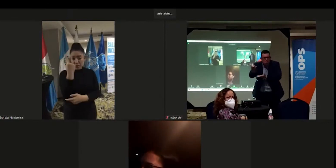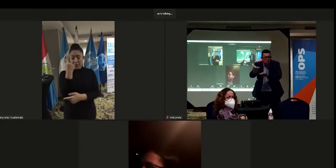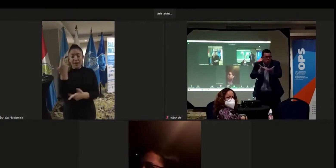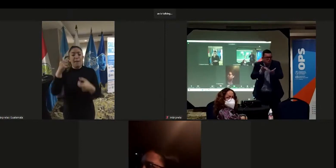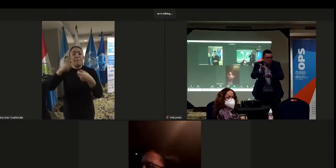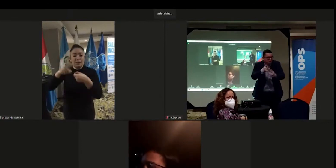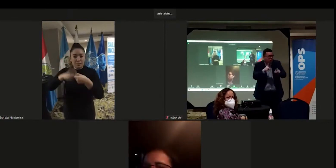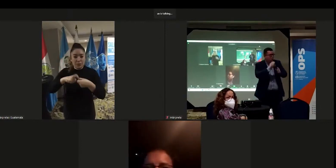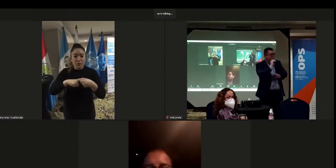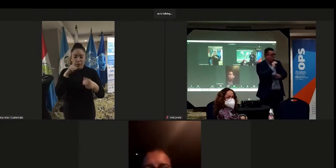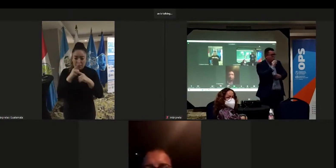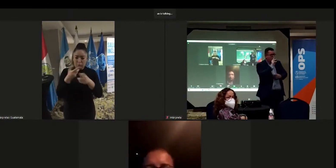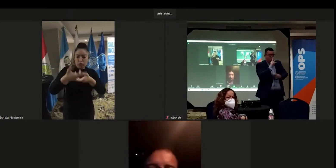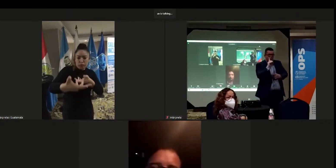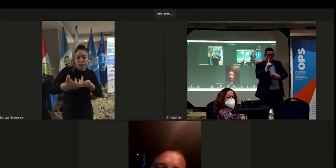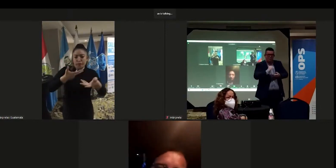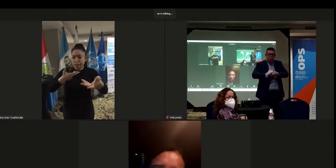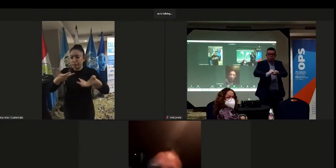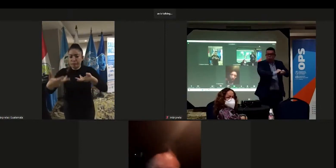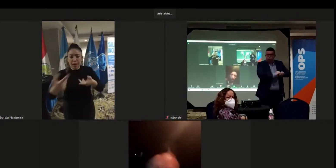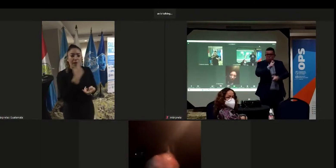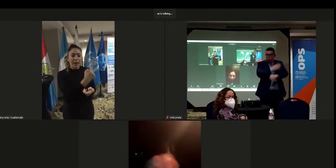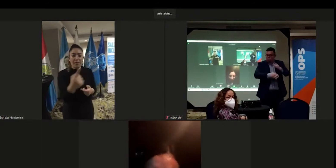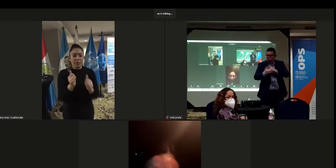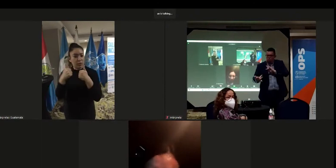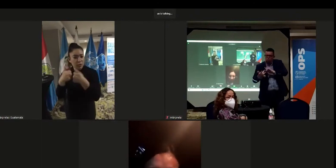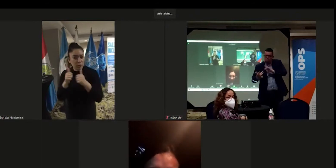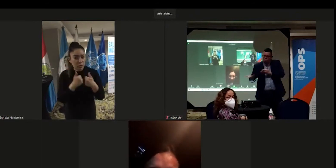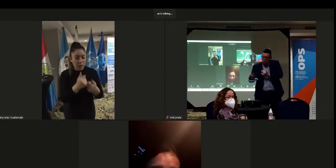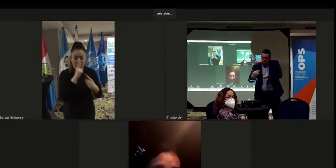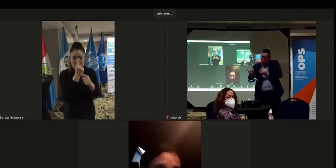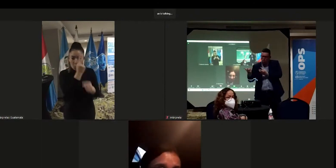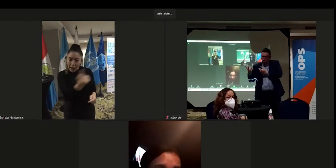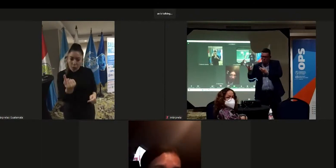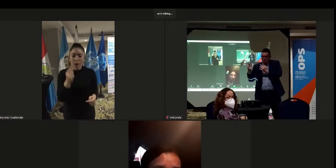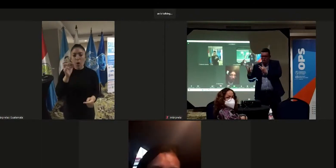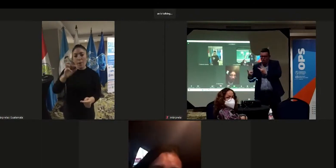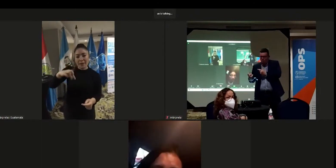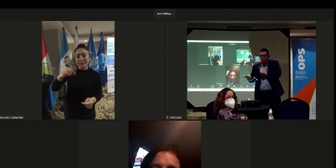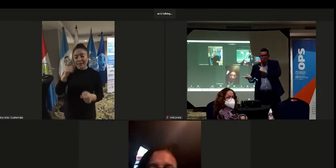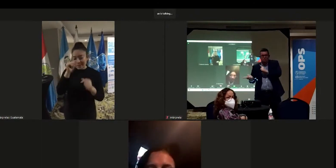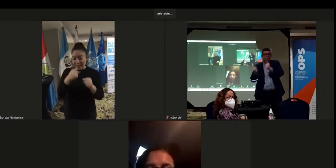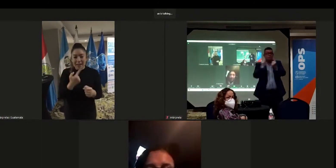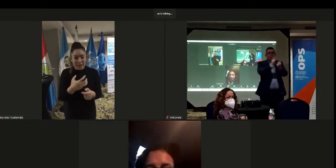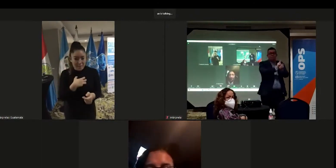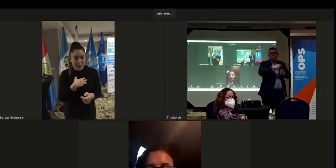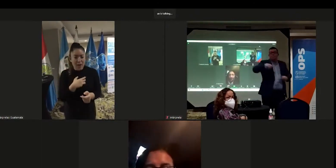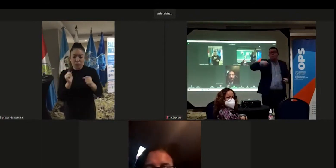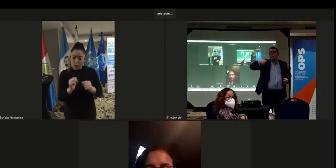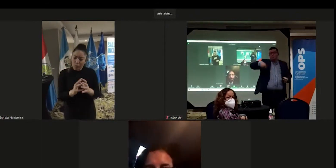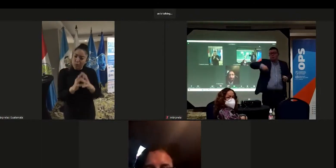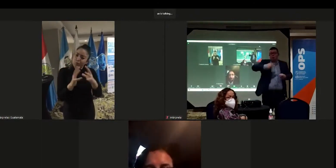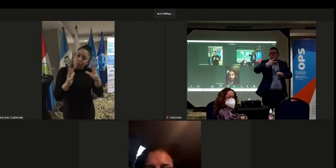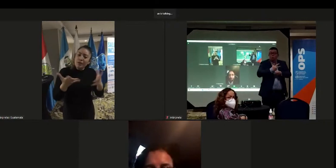participación y el intercambio con cada una de las organizaciones, con cada una de las OPDs, como así le llamamos, como crecemos en este